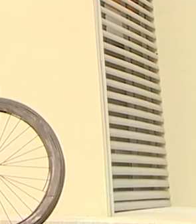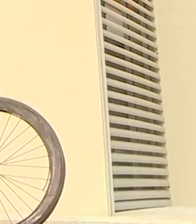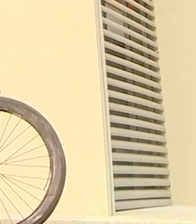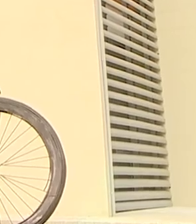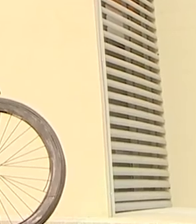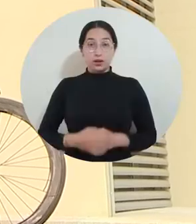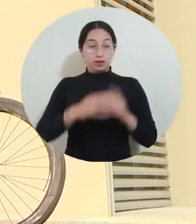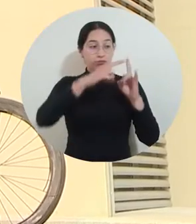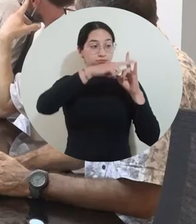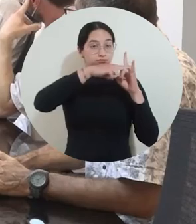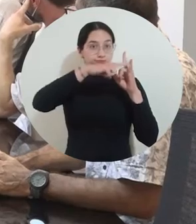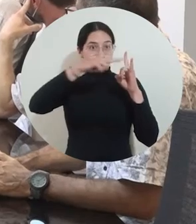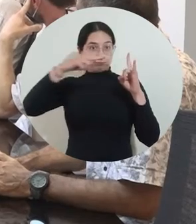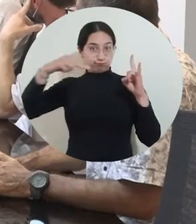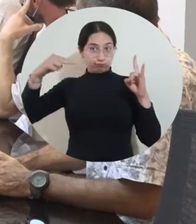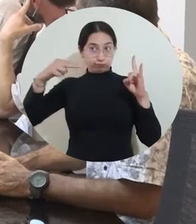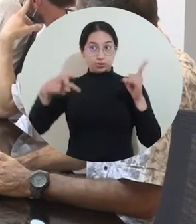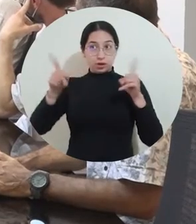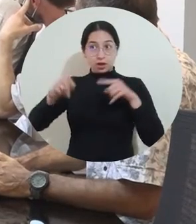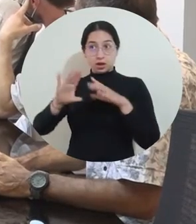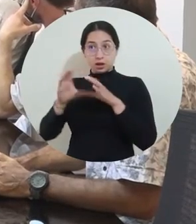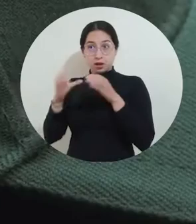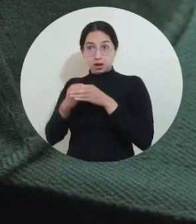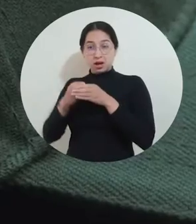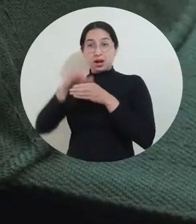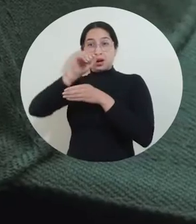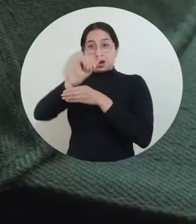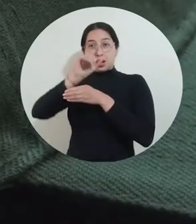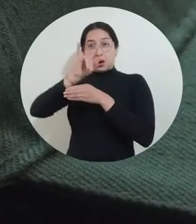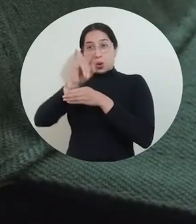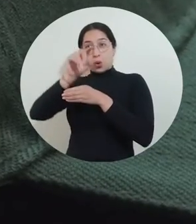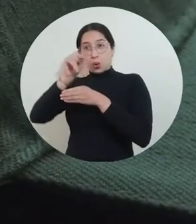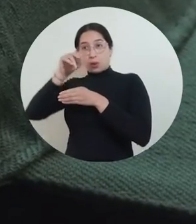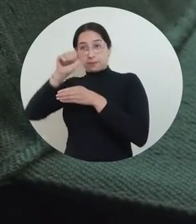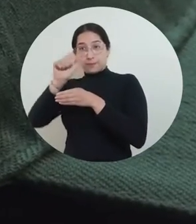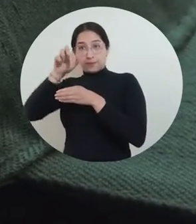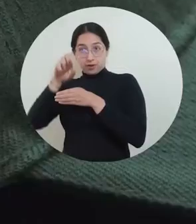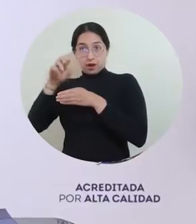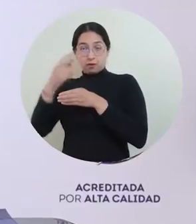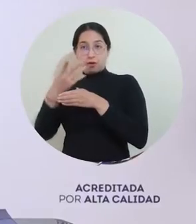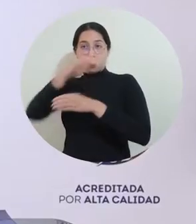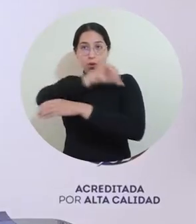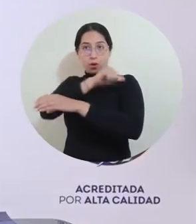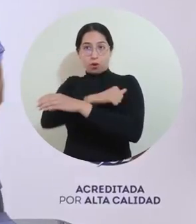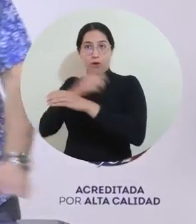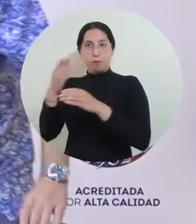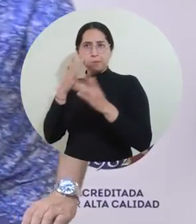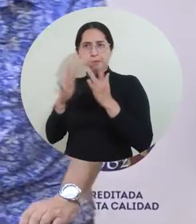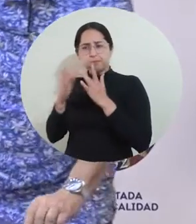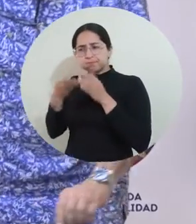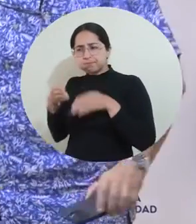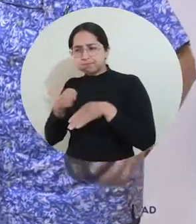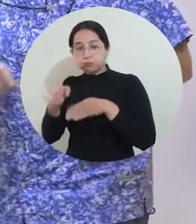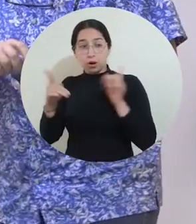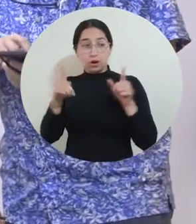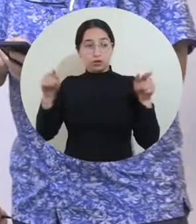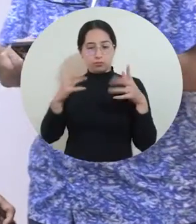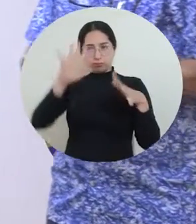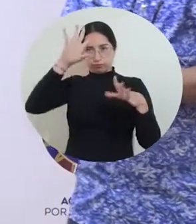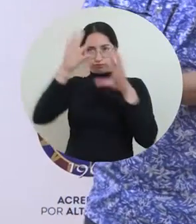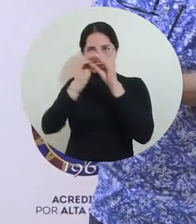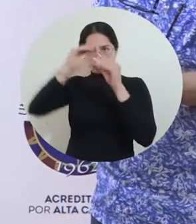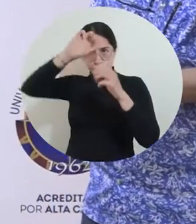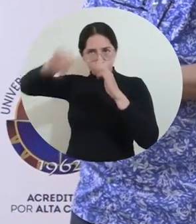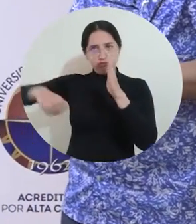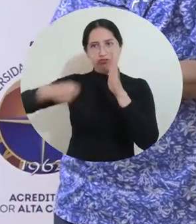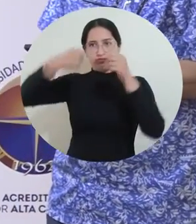La Universidad del Magdalena y la Autoridad Nacional de Acuicultura y Pesca, AUNAP, firmaron un acuerdo en el que dejaron expresa